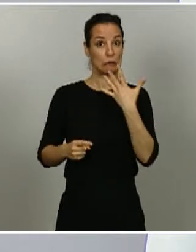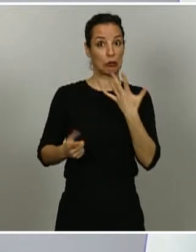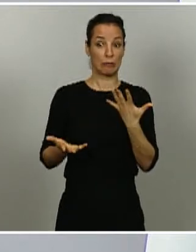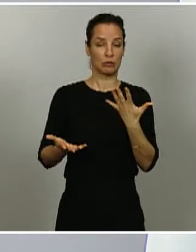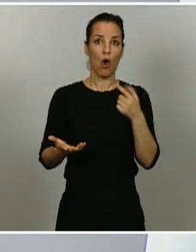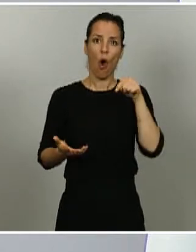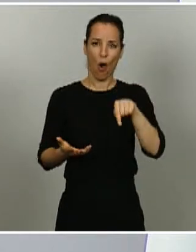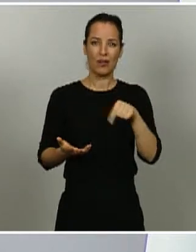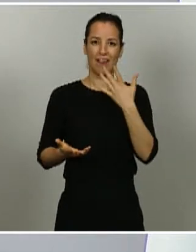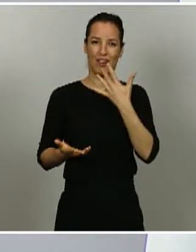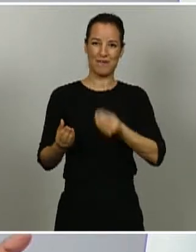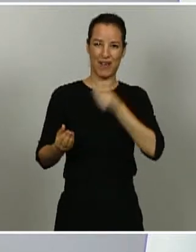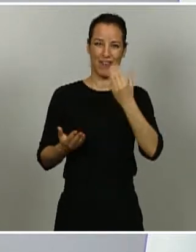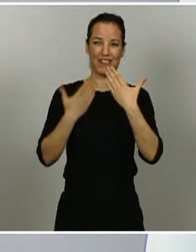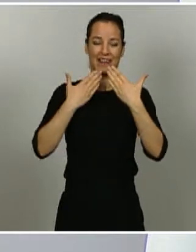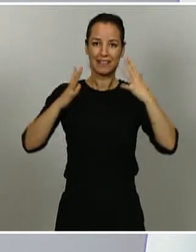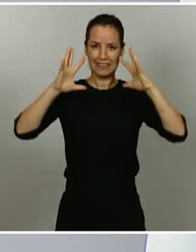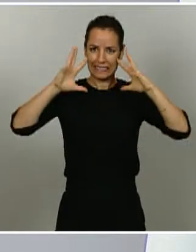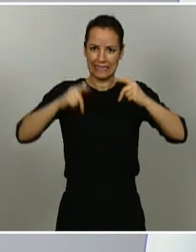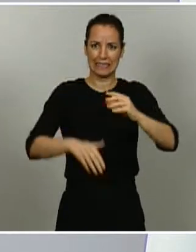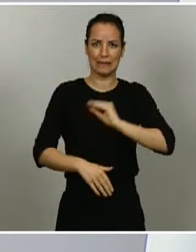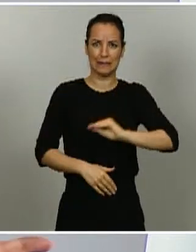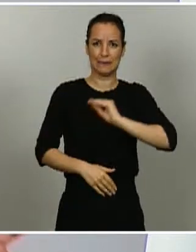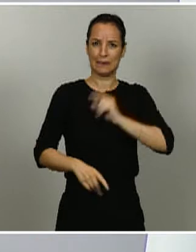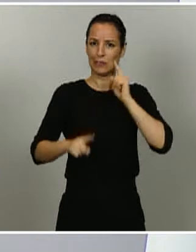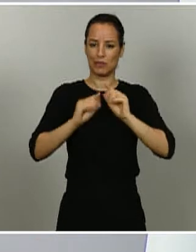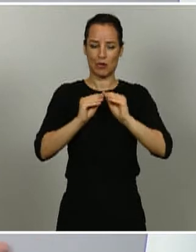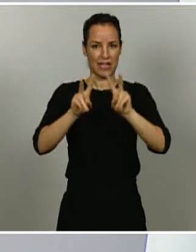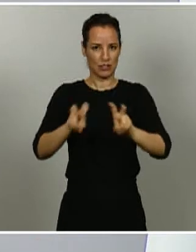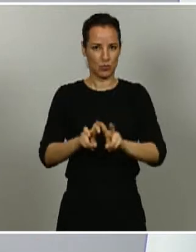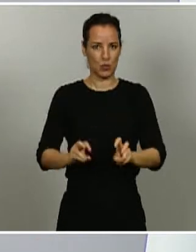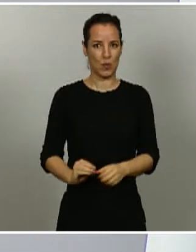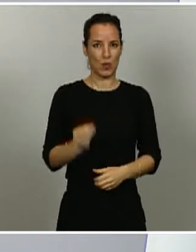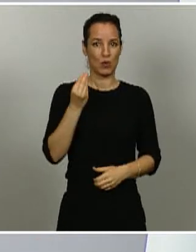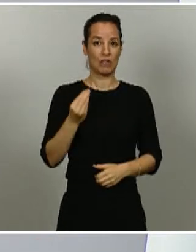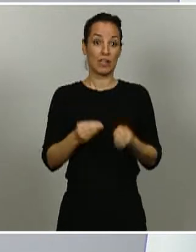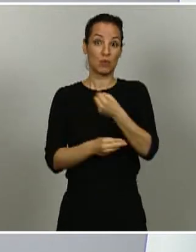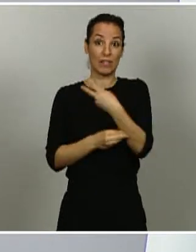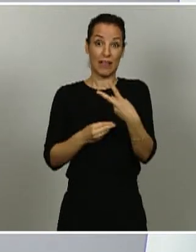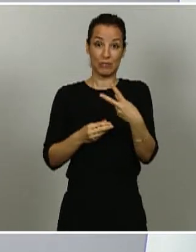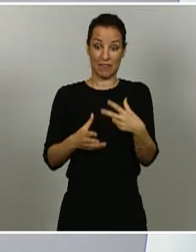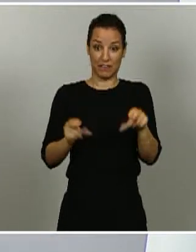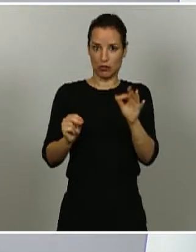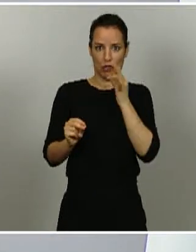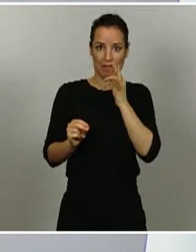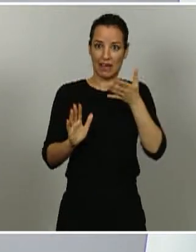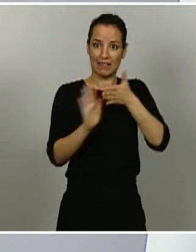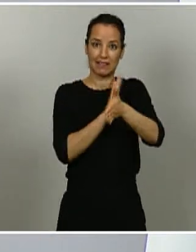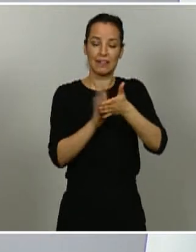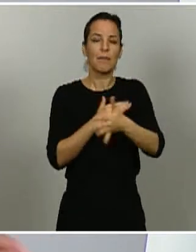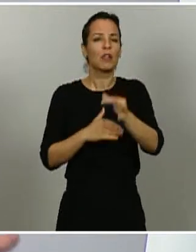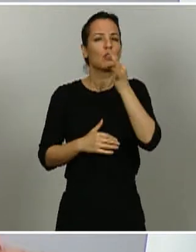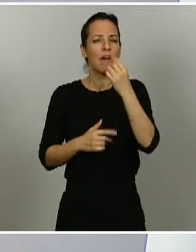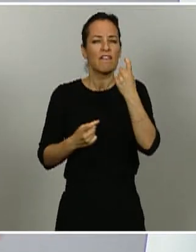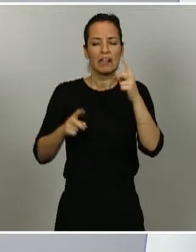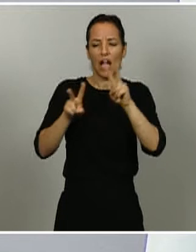importante esfuerzo que se ha hecho en la elaboración de este estudio, cuyos resultados preliminares acaban ustedes de conocer, pero todavía hay muchas cosas que desconocemos. Bien, en